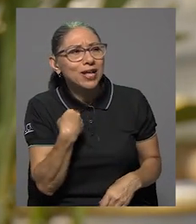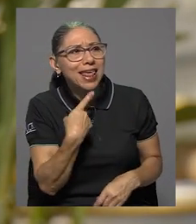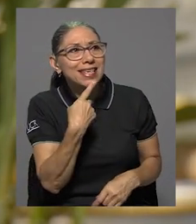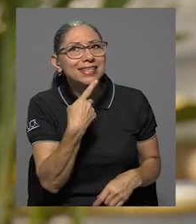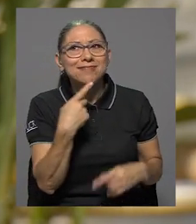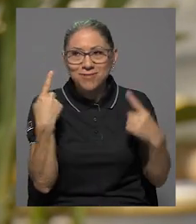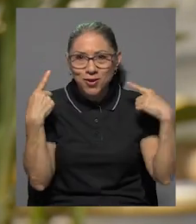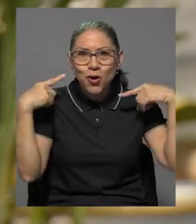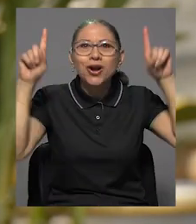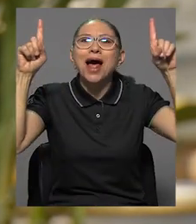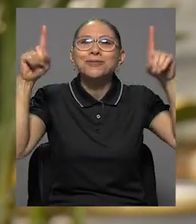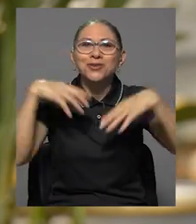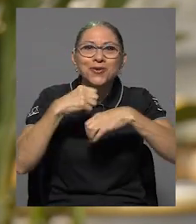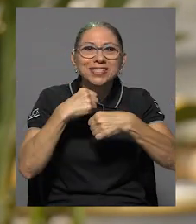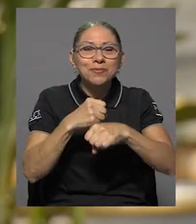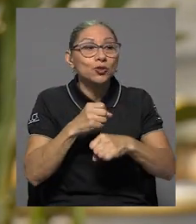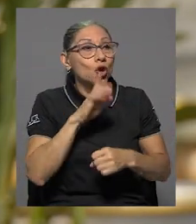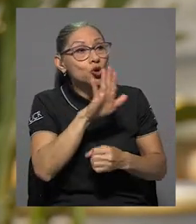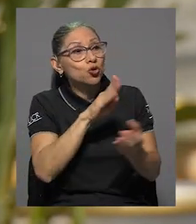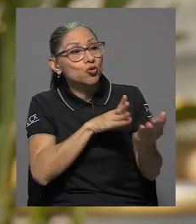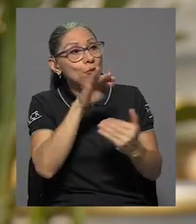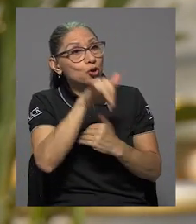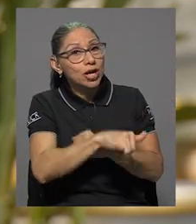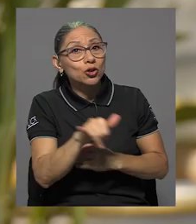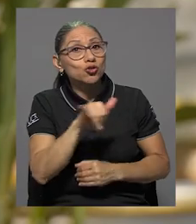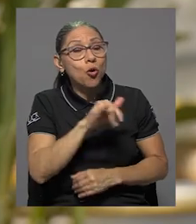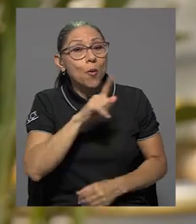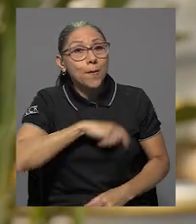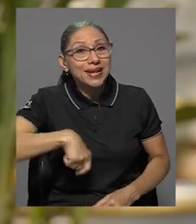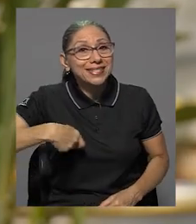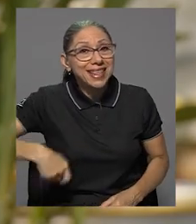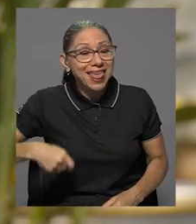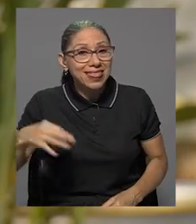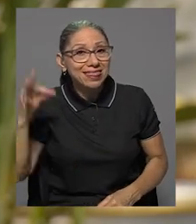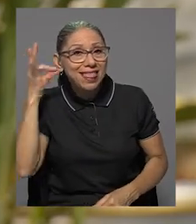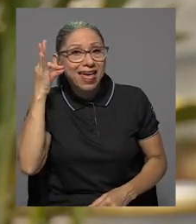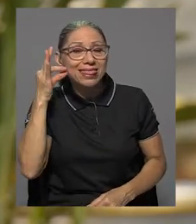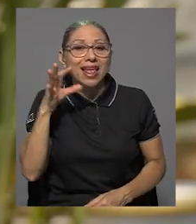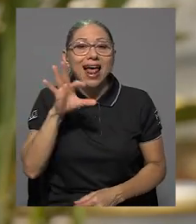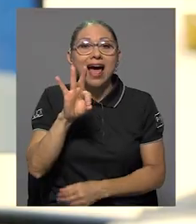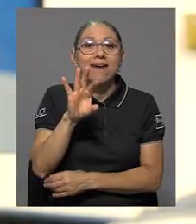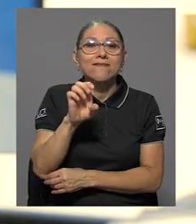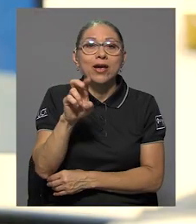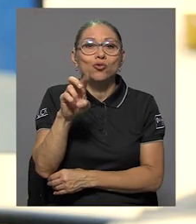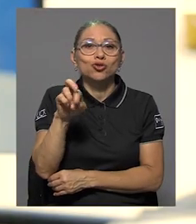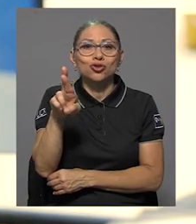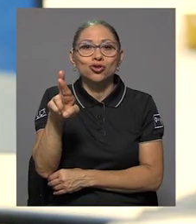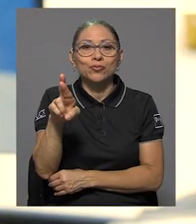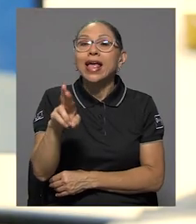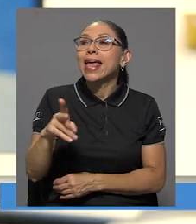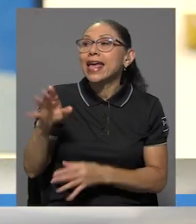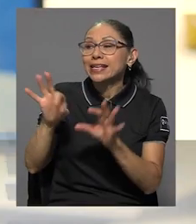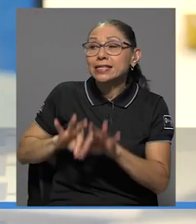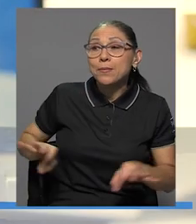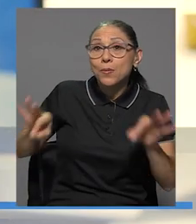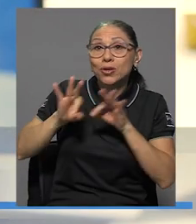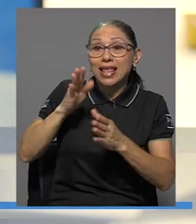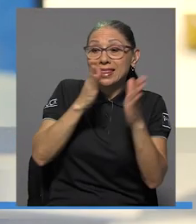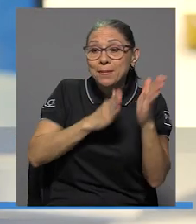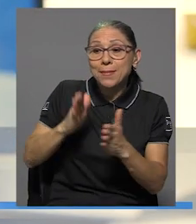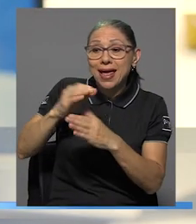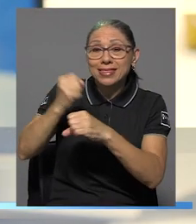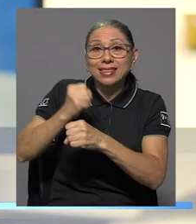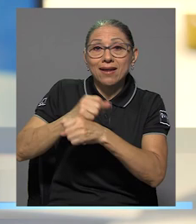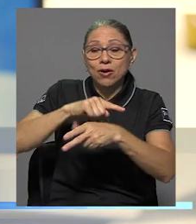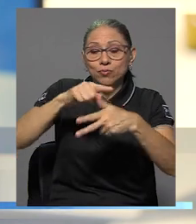decir lo logramos, lo hicimos, tus proyectos ya como presidenta de la FEUR? Bueno, es importante recalcar que